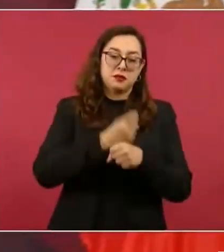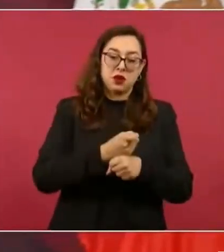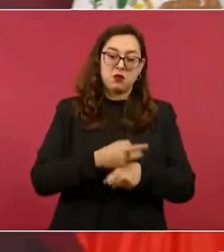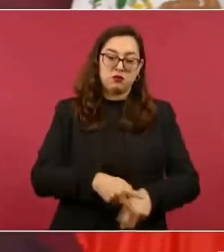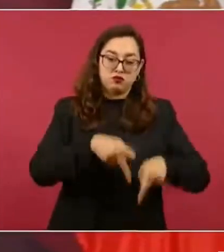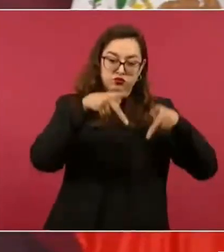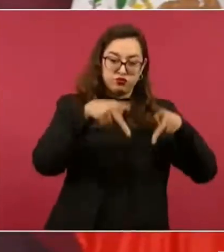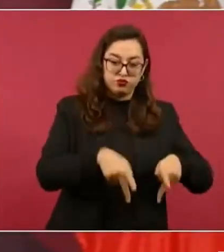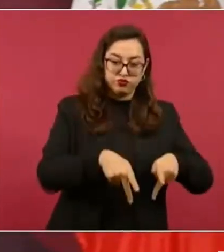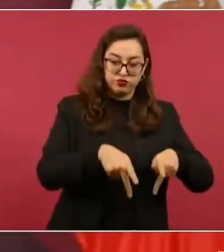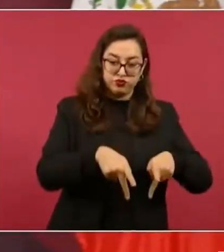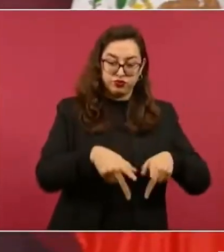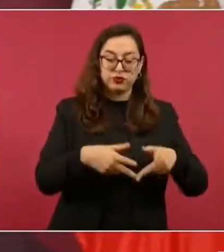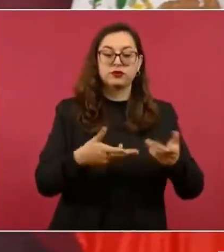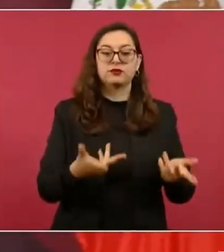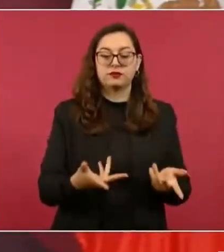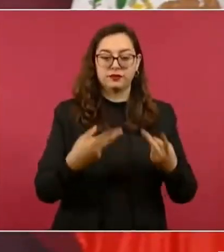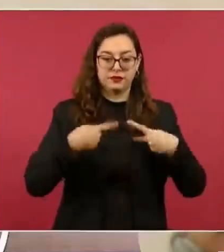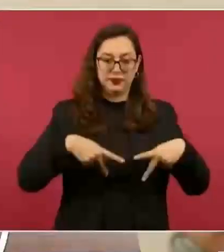lo erigieron